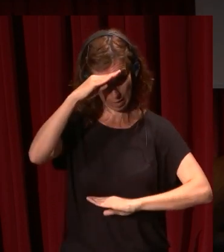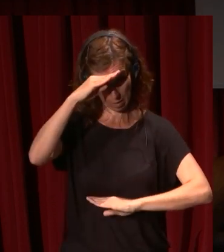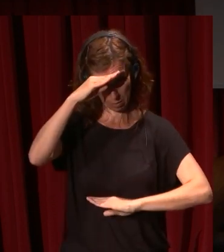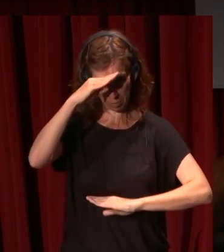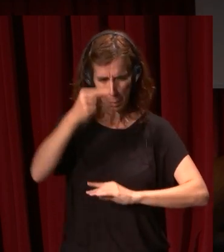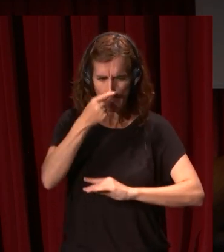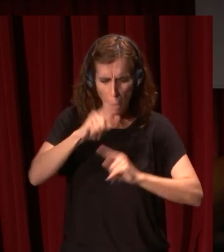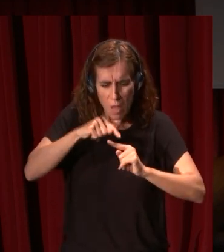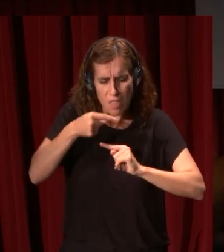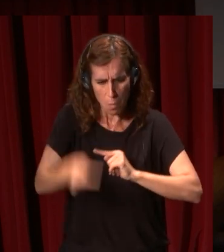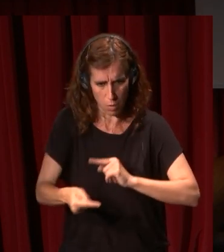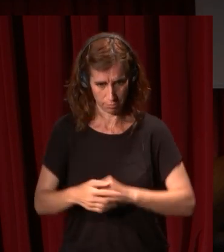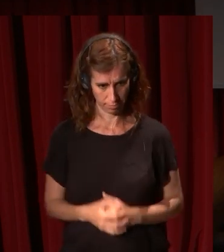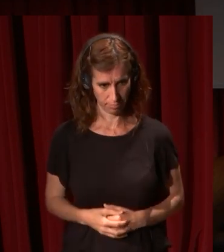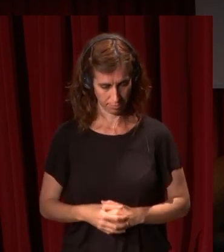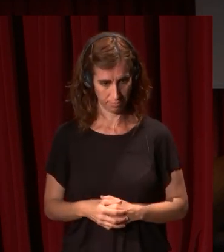posterior